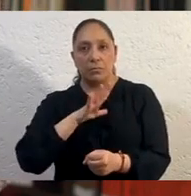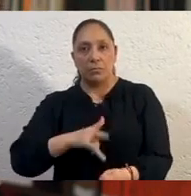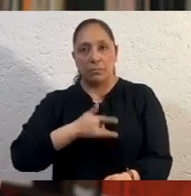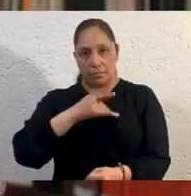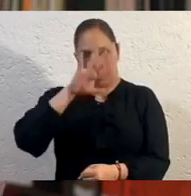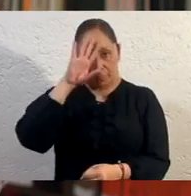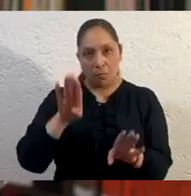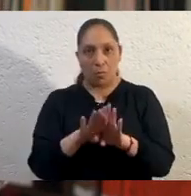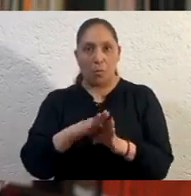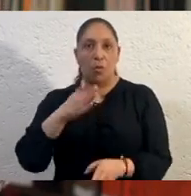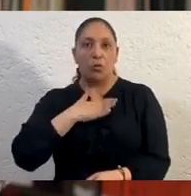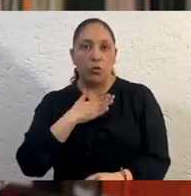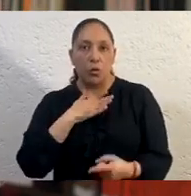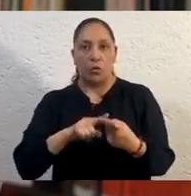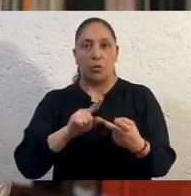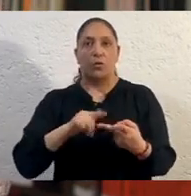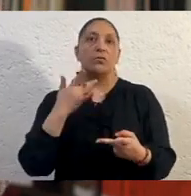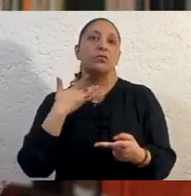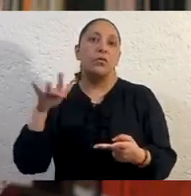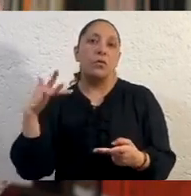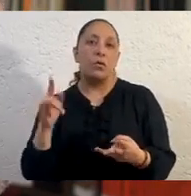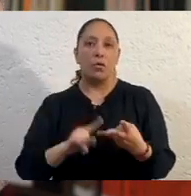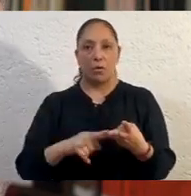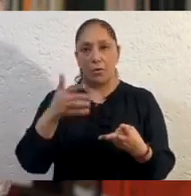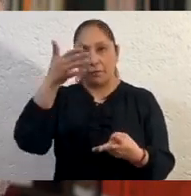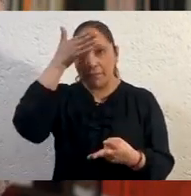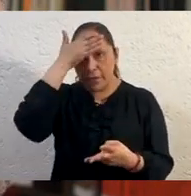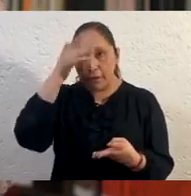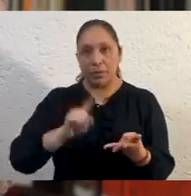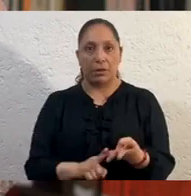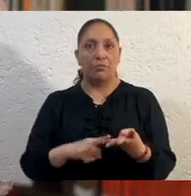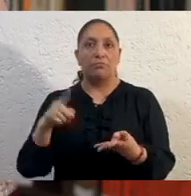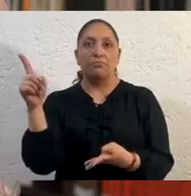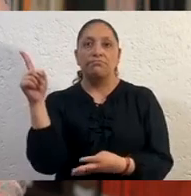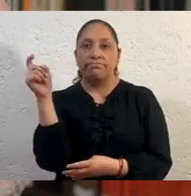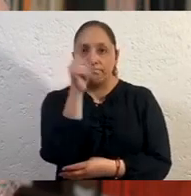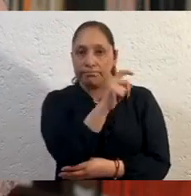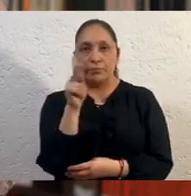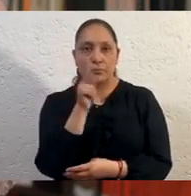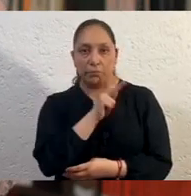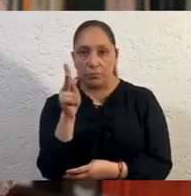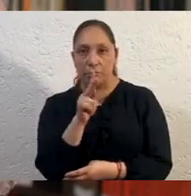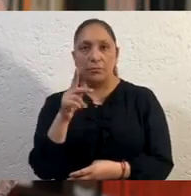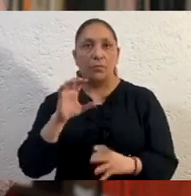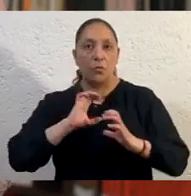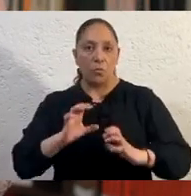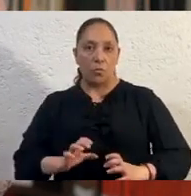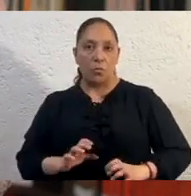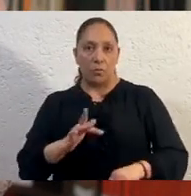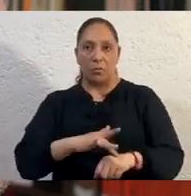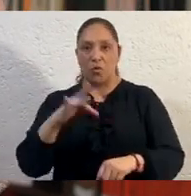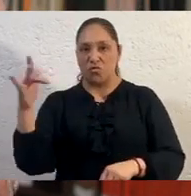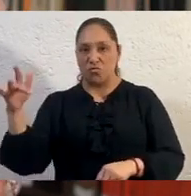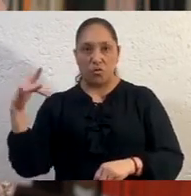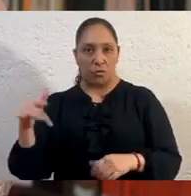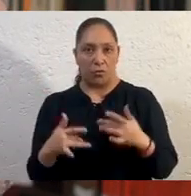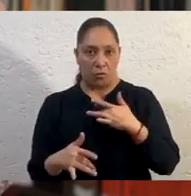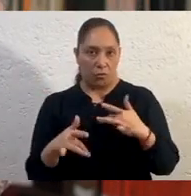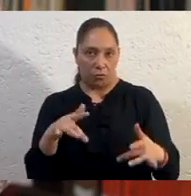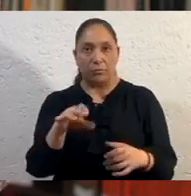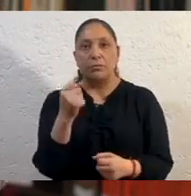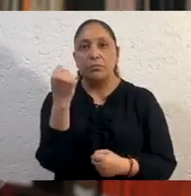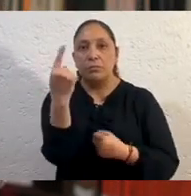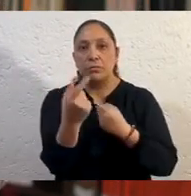tos, dolor de garganta, fiebre, dificultad para respirar, dolor de cuerpo. Algunos tienen mayores